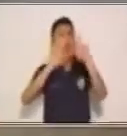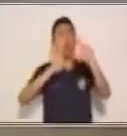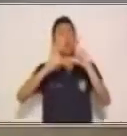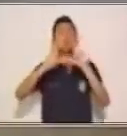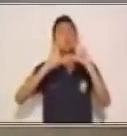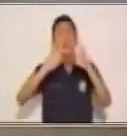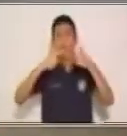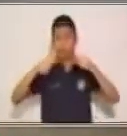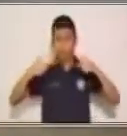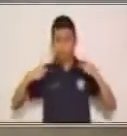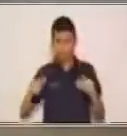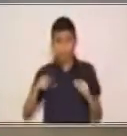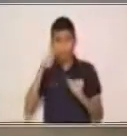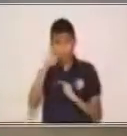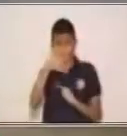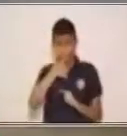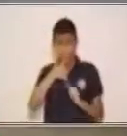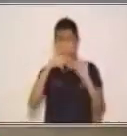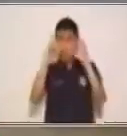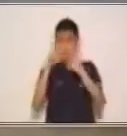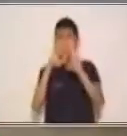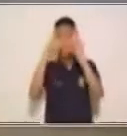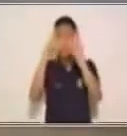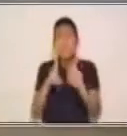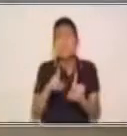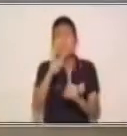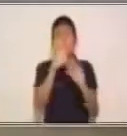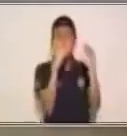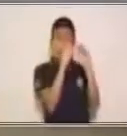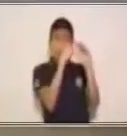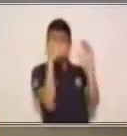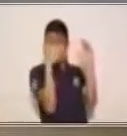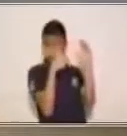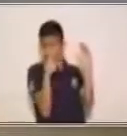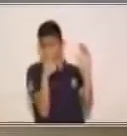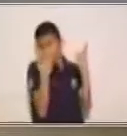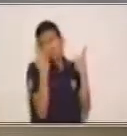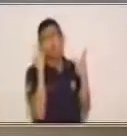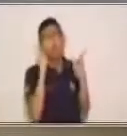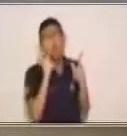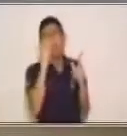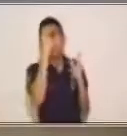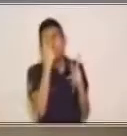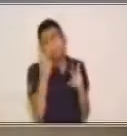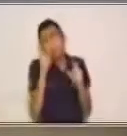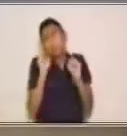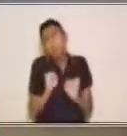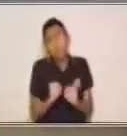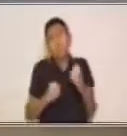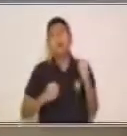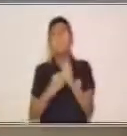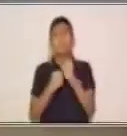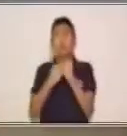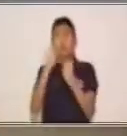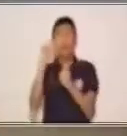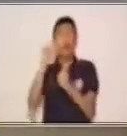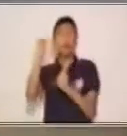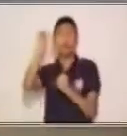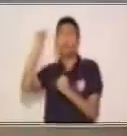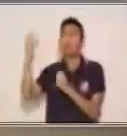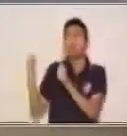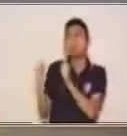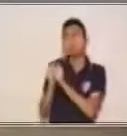Si en casa hay alguna persona con discapacidad, este tema le ayudará a ejercitar habilidades como la